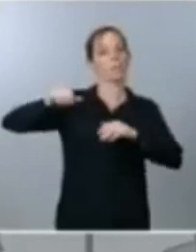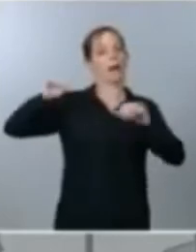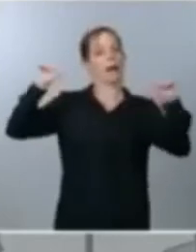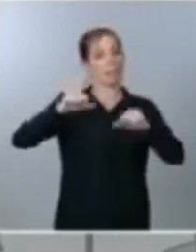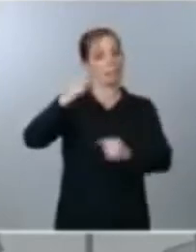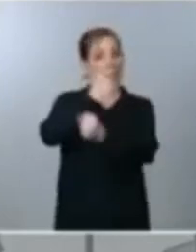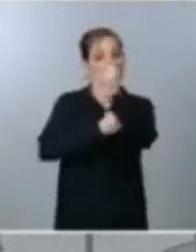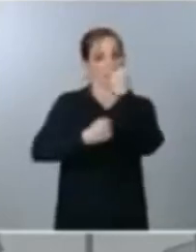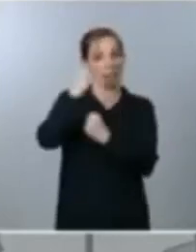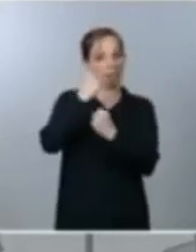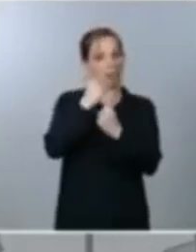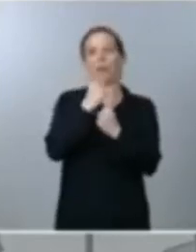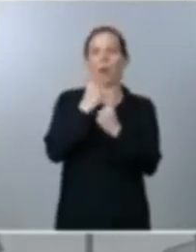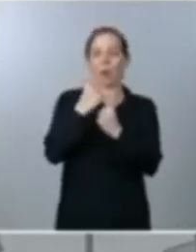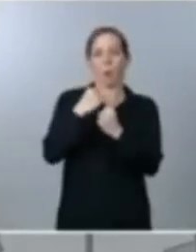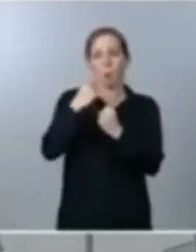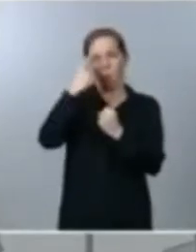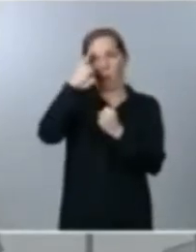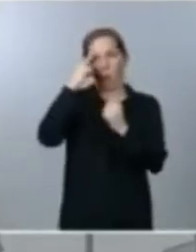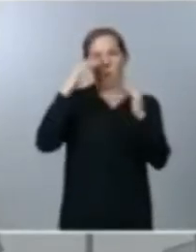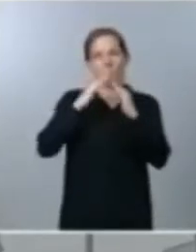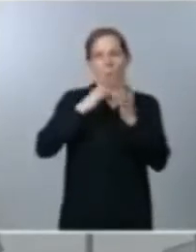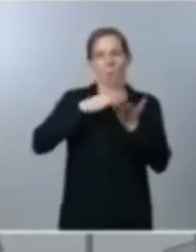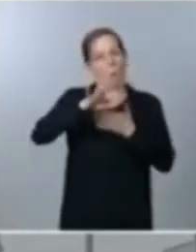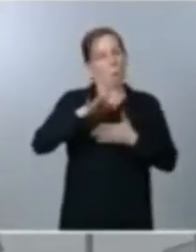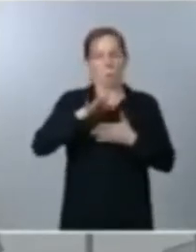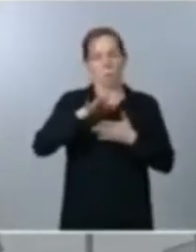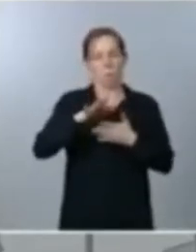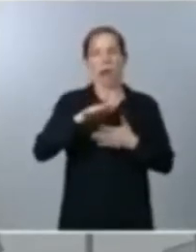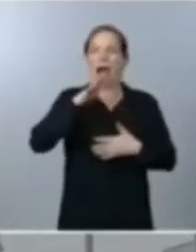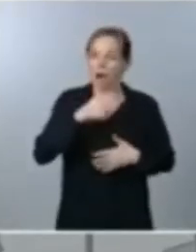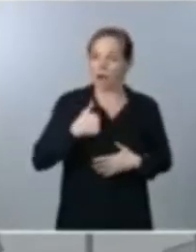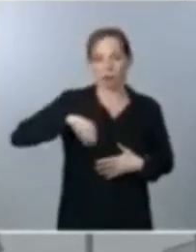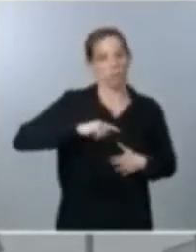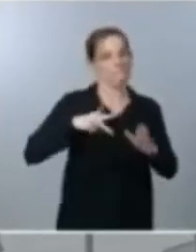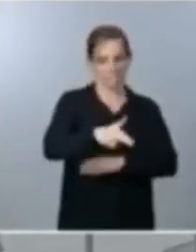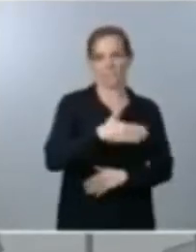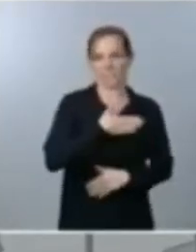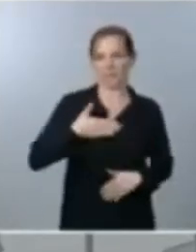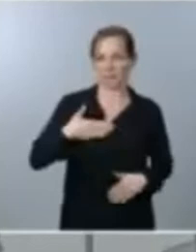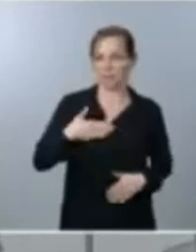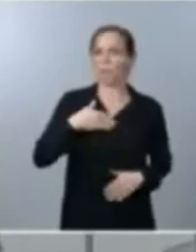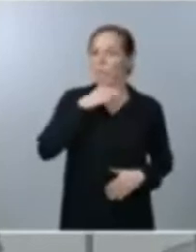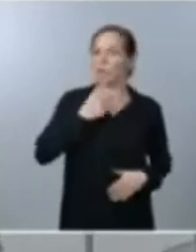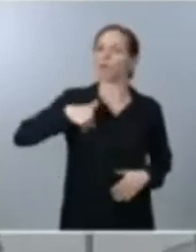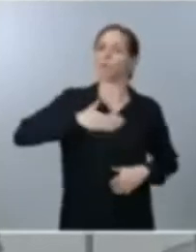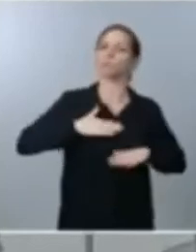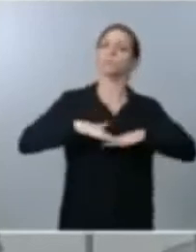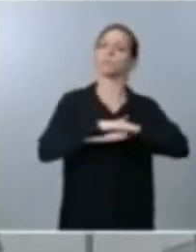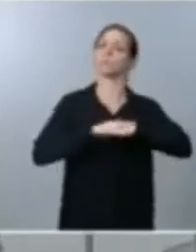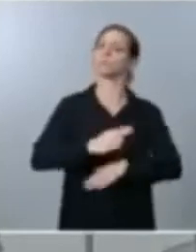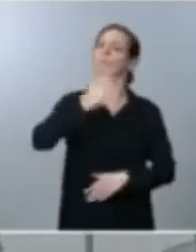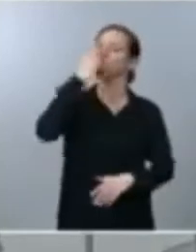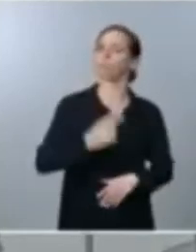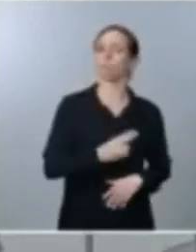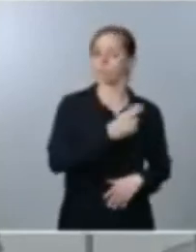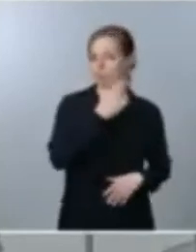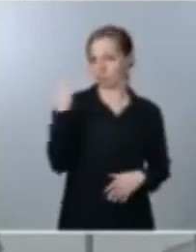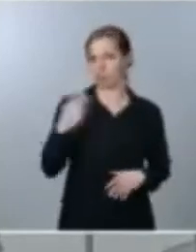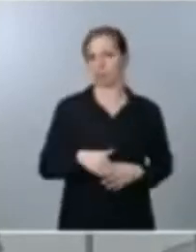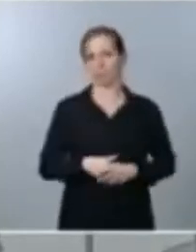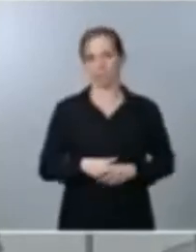momento por muchos motivos pero también por un compromiso político rotundo del gobierno de coalición